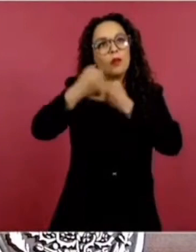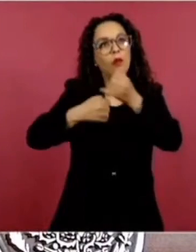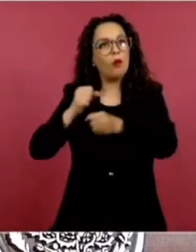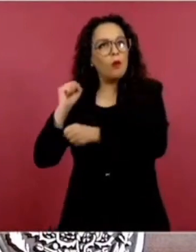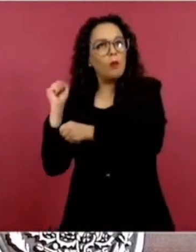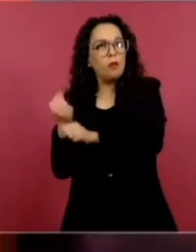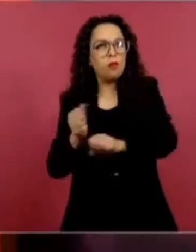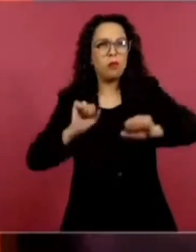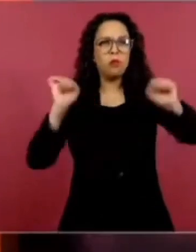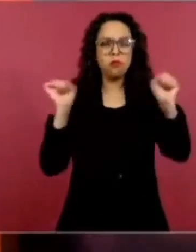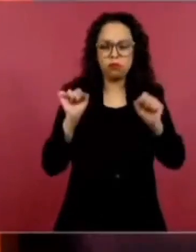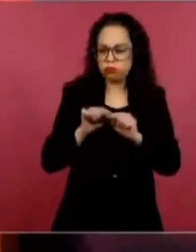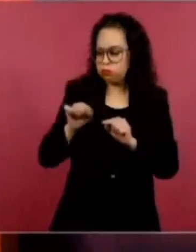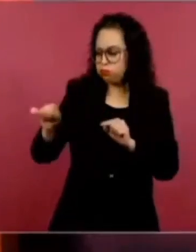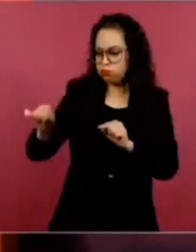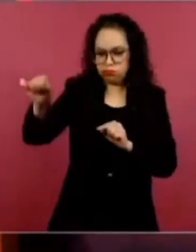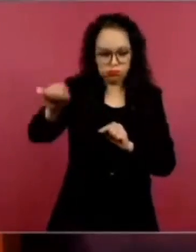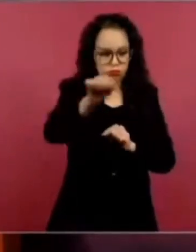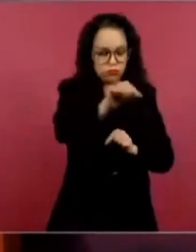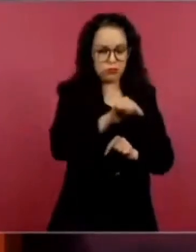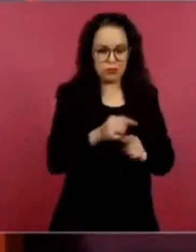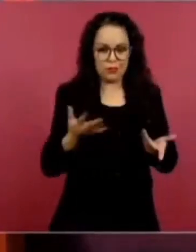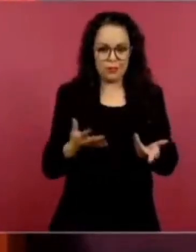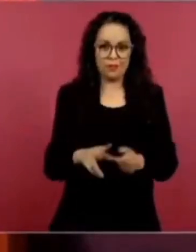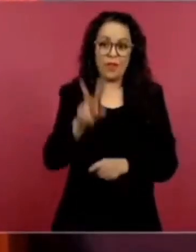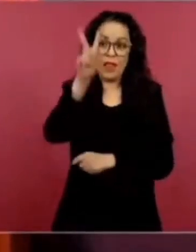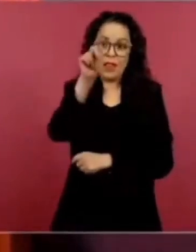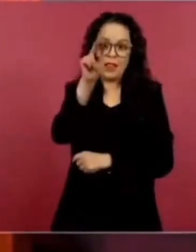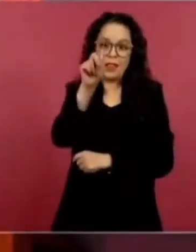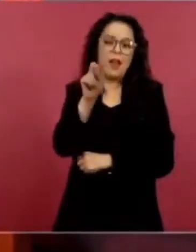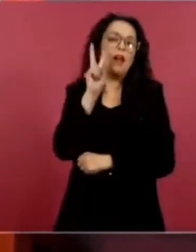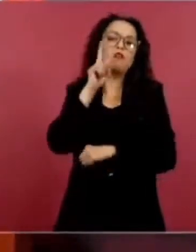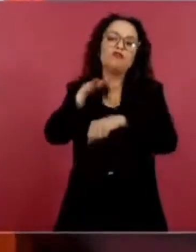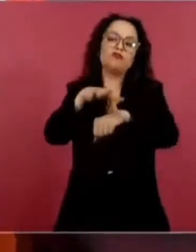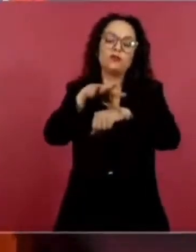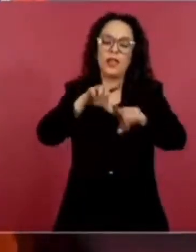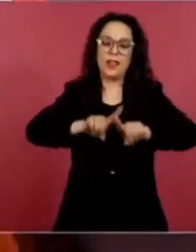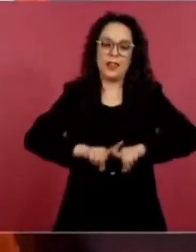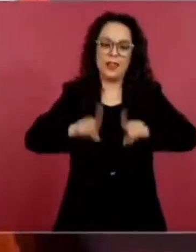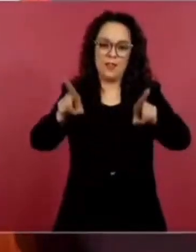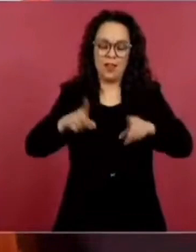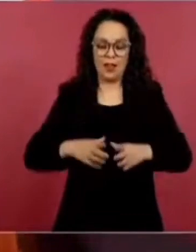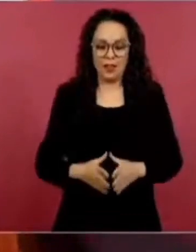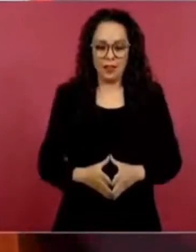Y el Mago Setién era una enciclopedia